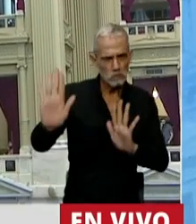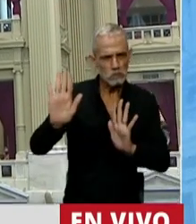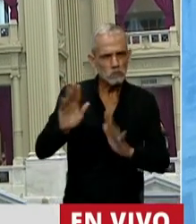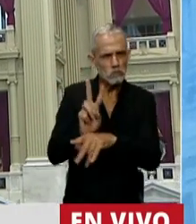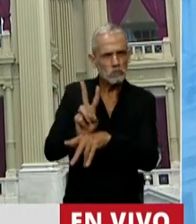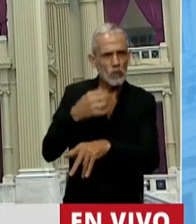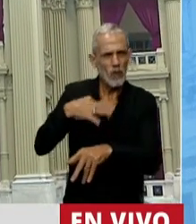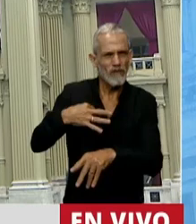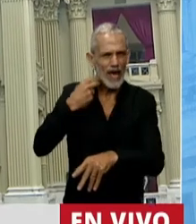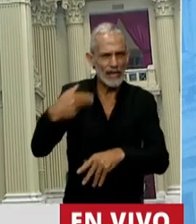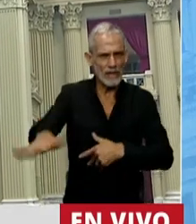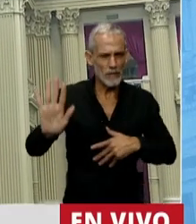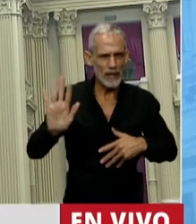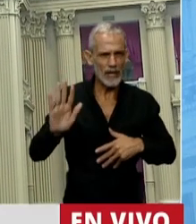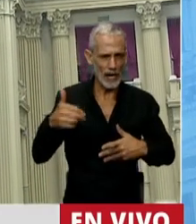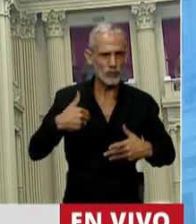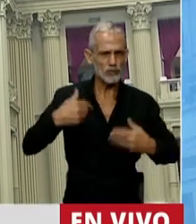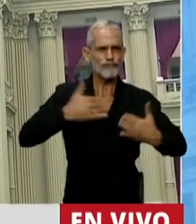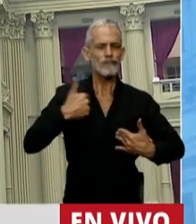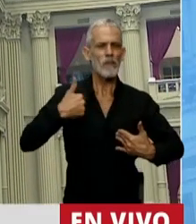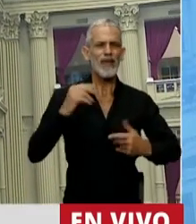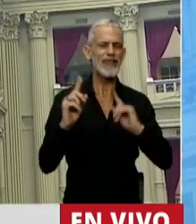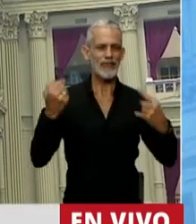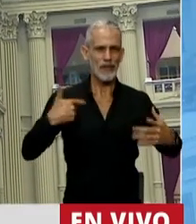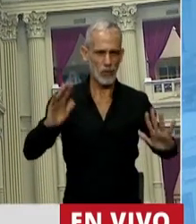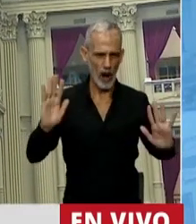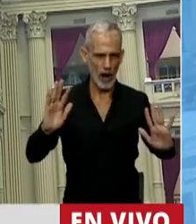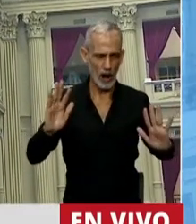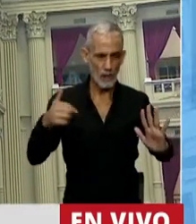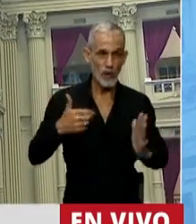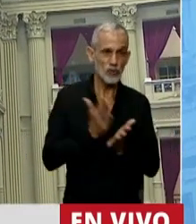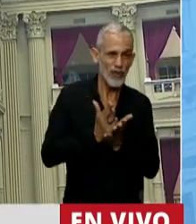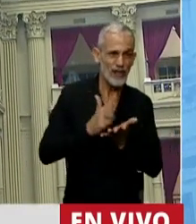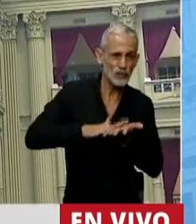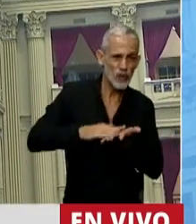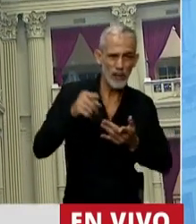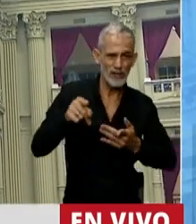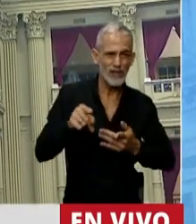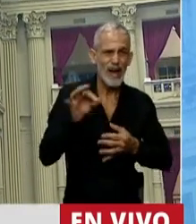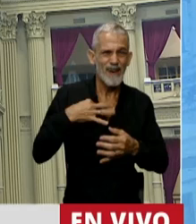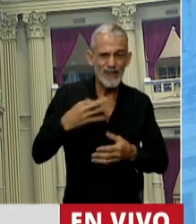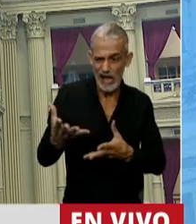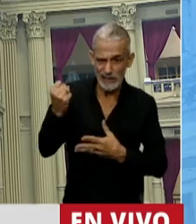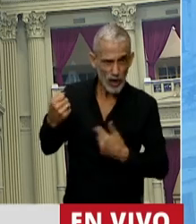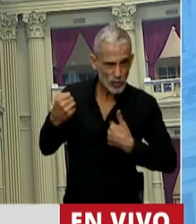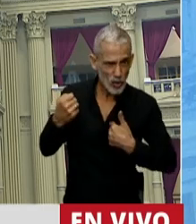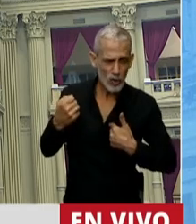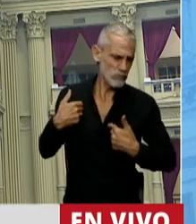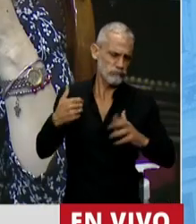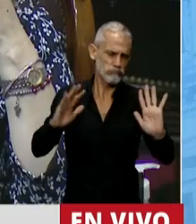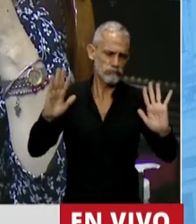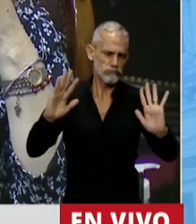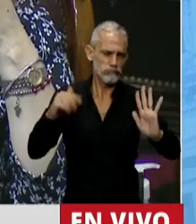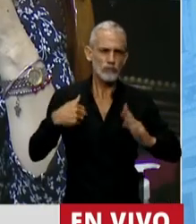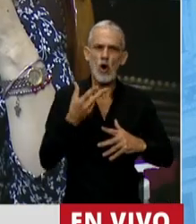elegíslo sobre mujer de manera individual. Pero no me da derecho a elegir o quitarle la vida al otro. Le digo no al